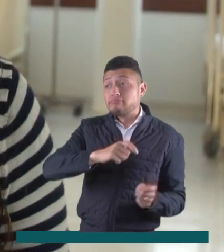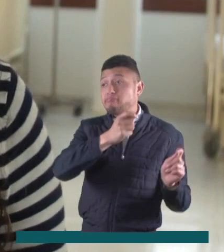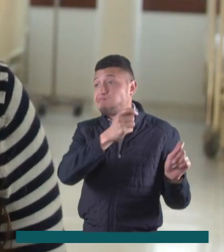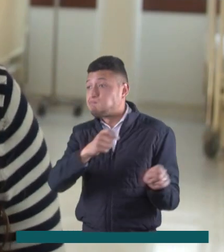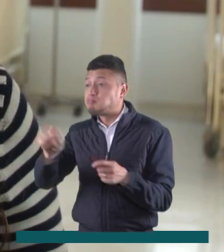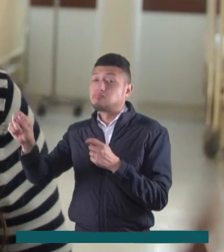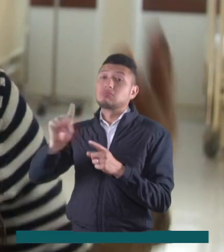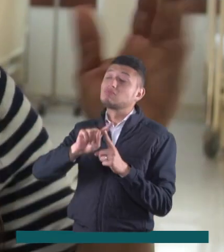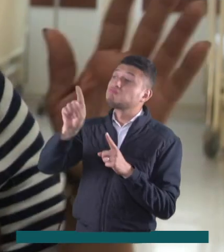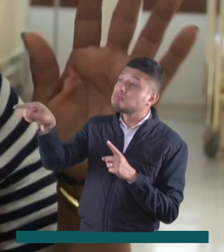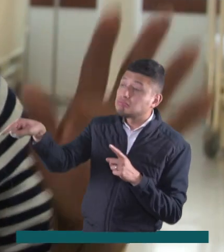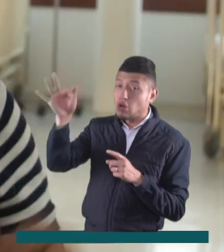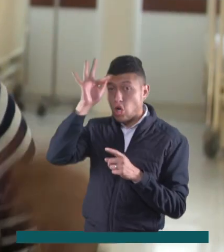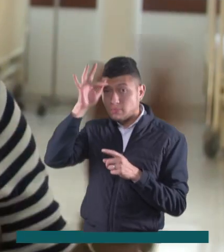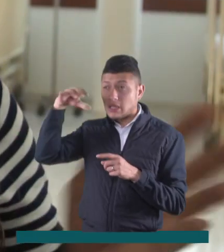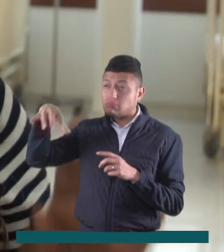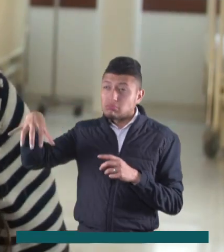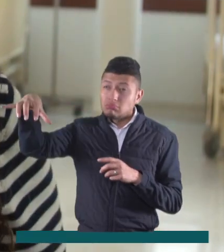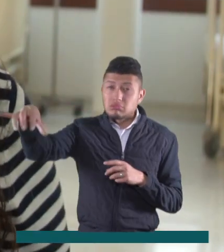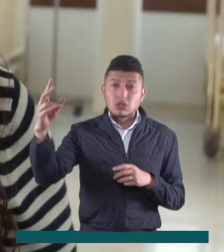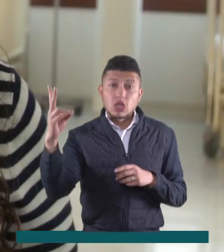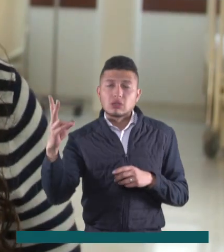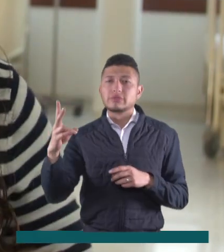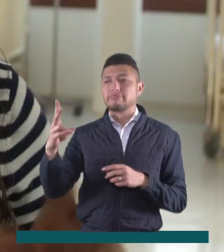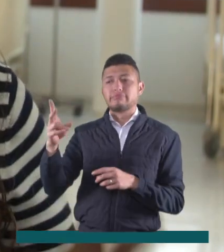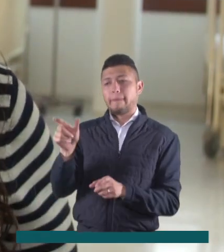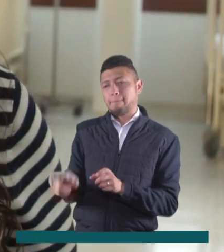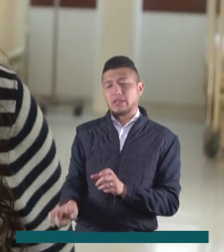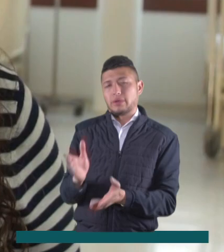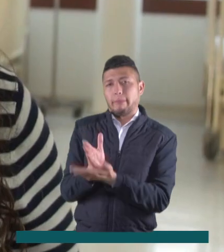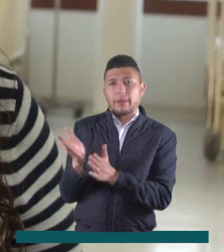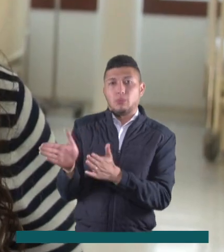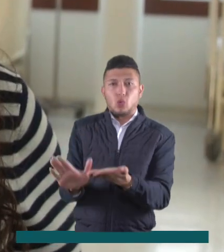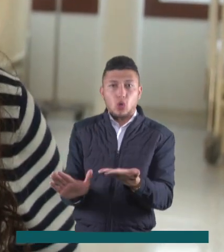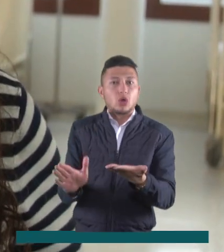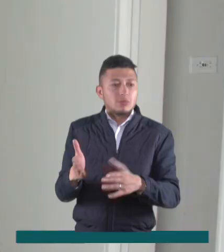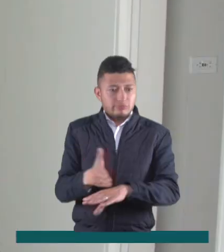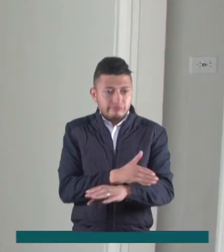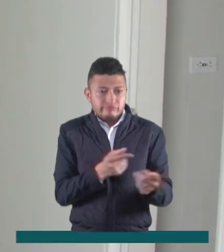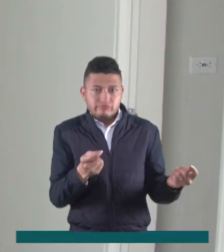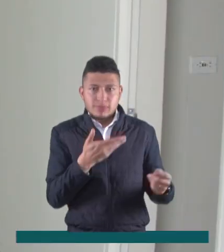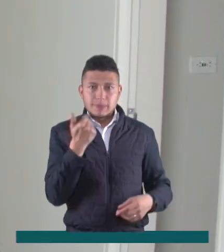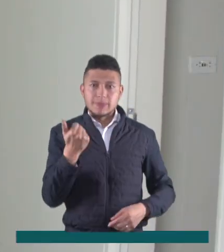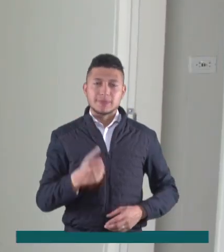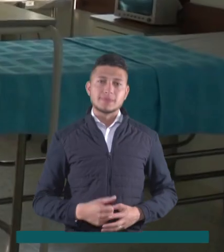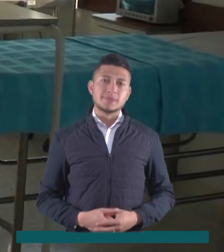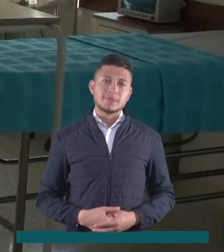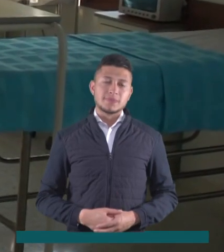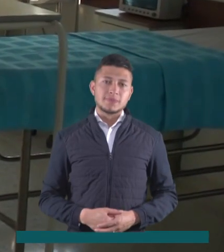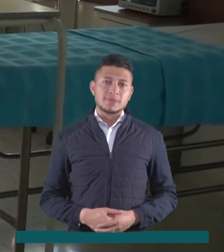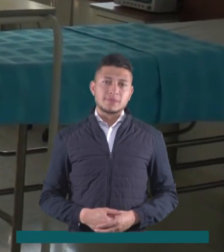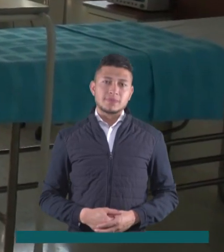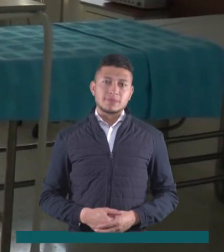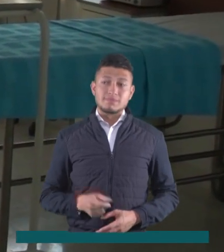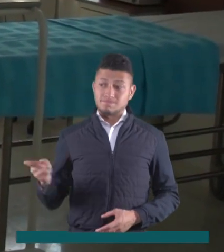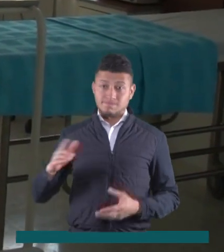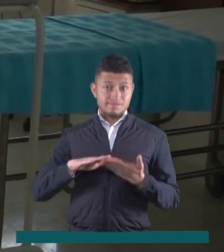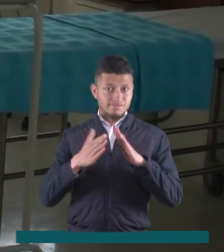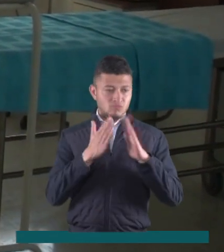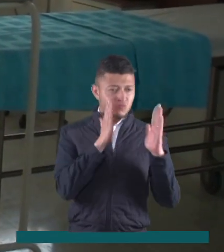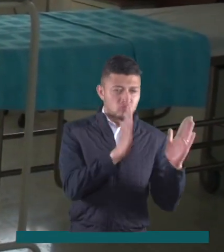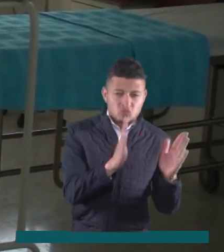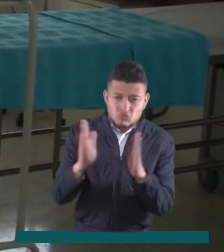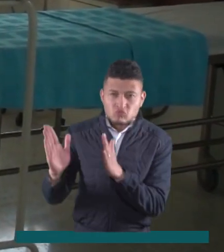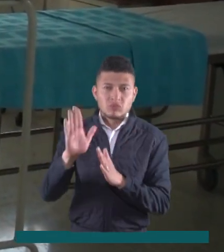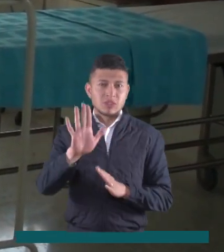mientras llegaba al San Francisco, al Federico, ya se había muerto la persona o lo que fuera. En esta nueva UCI, la comunidad tiene atención